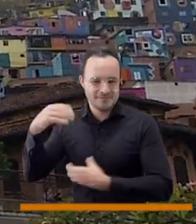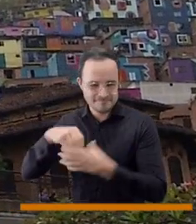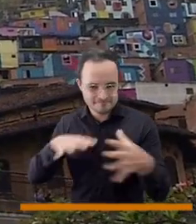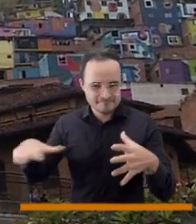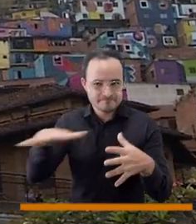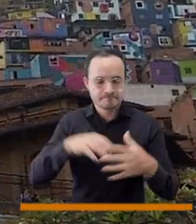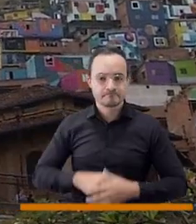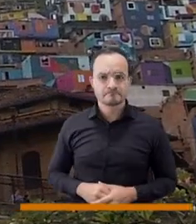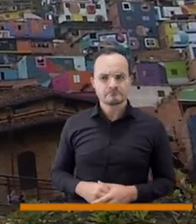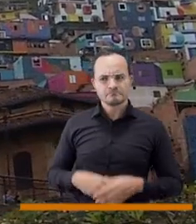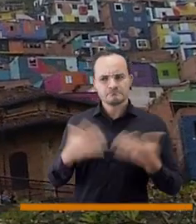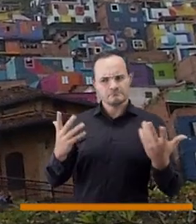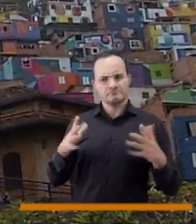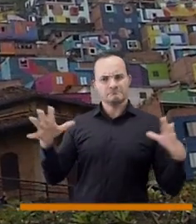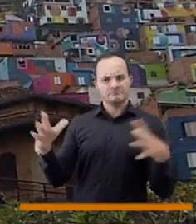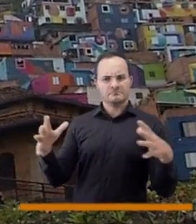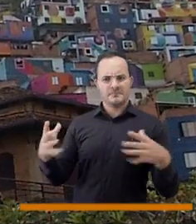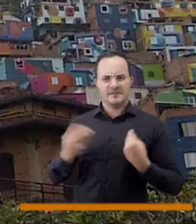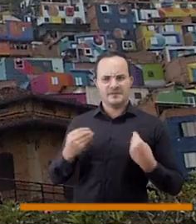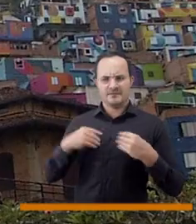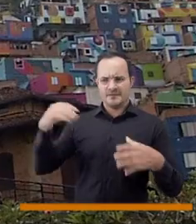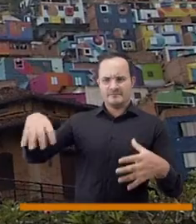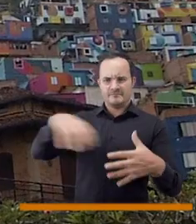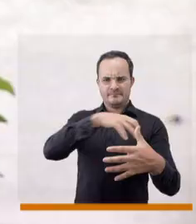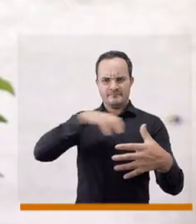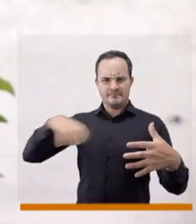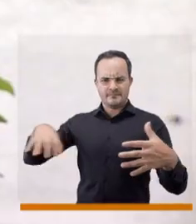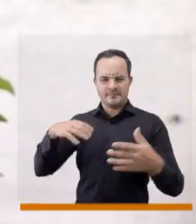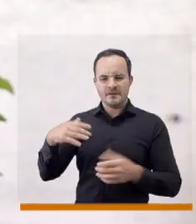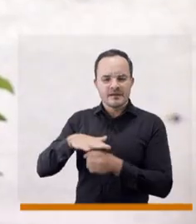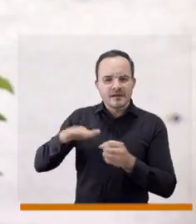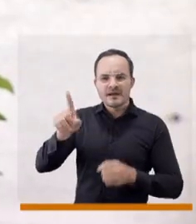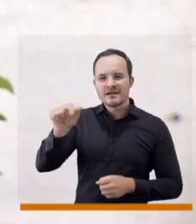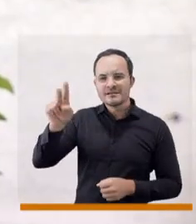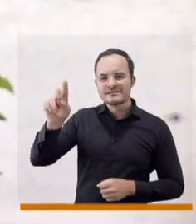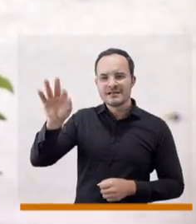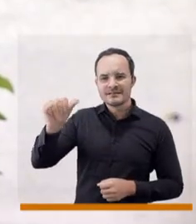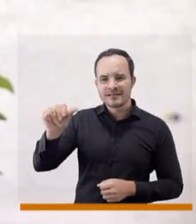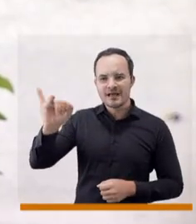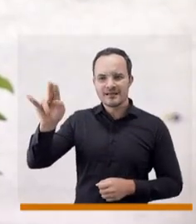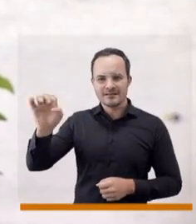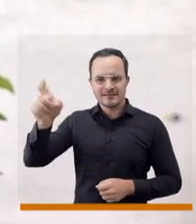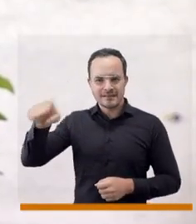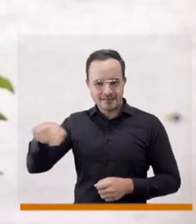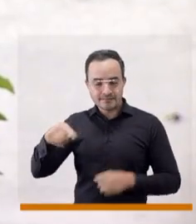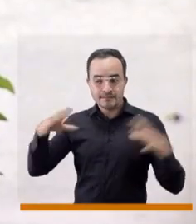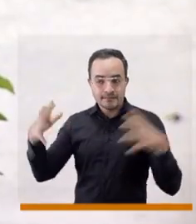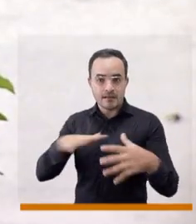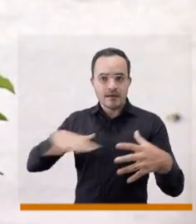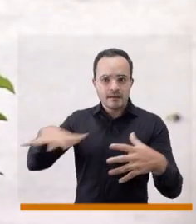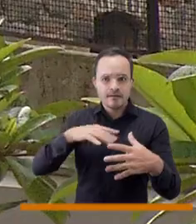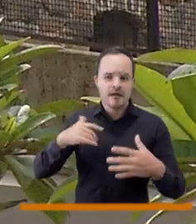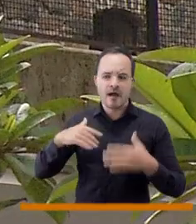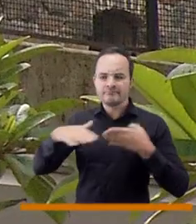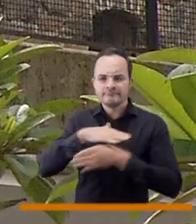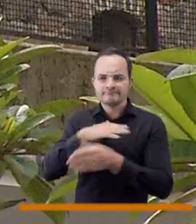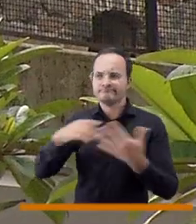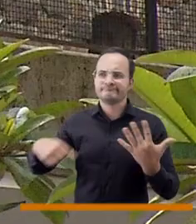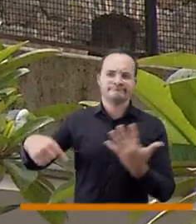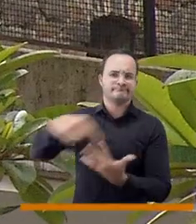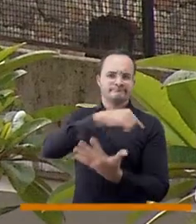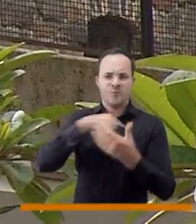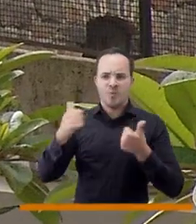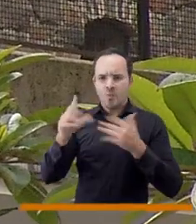bueno, esta unidad de vida articulada UBA del barrio Santa Inés, La Armonía, es un lugar para el encuentro, para el